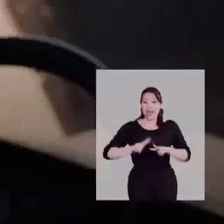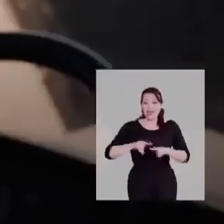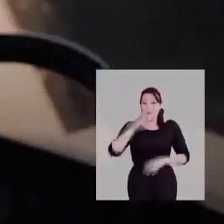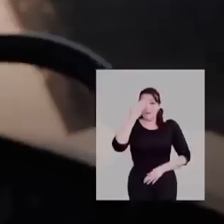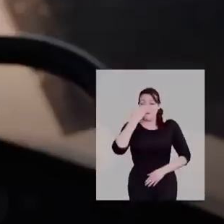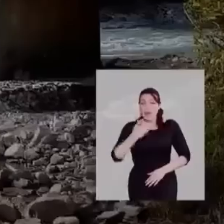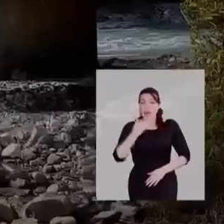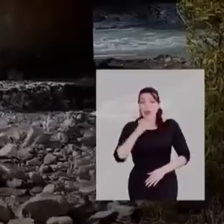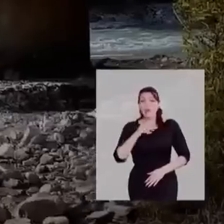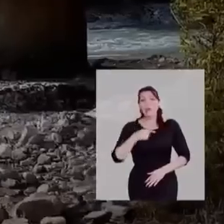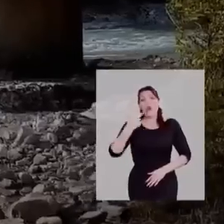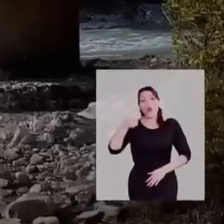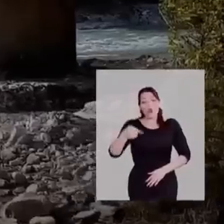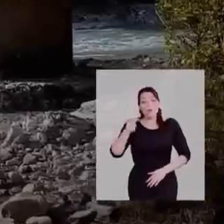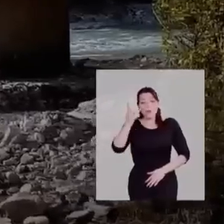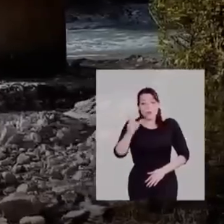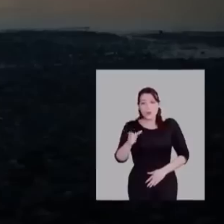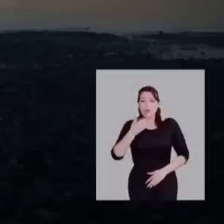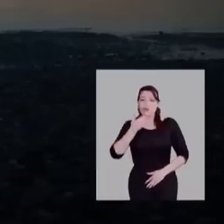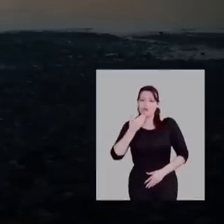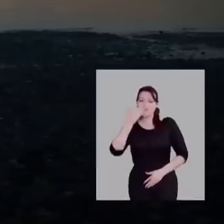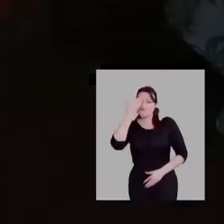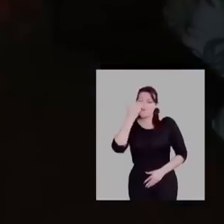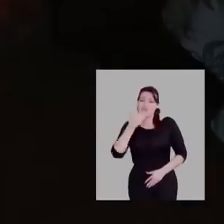se hace mal, se hace mal también para el otro.